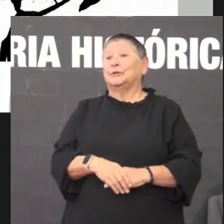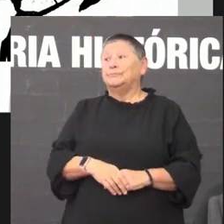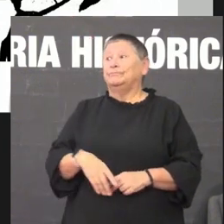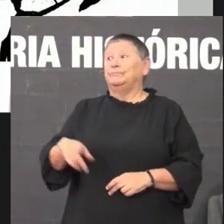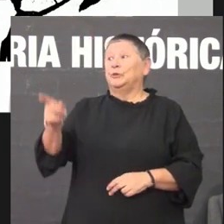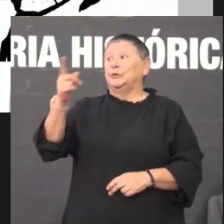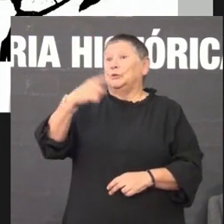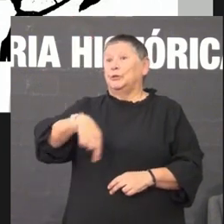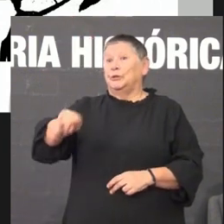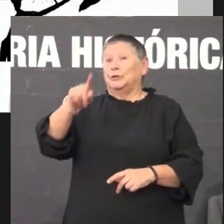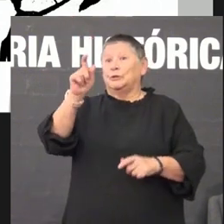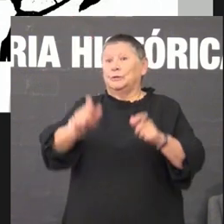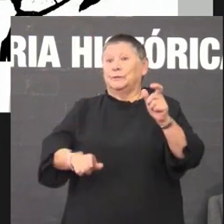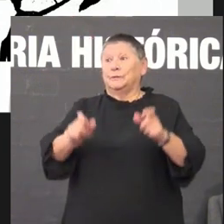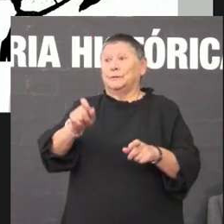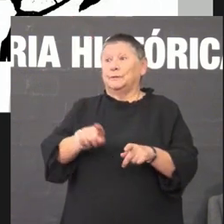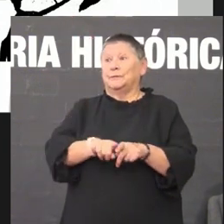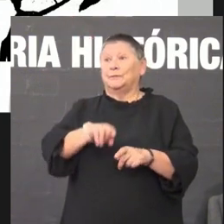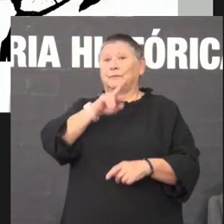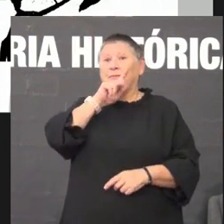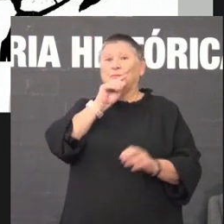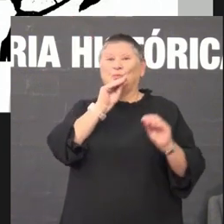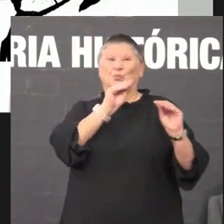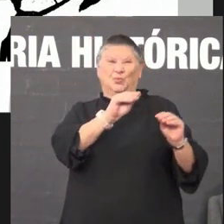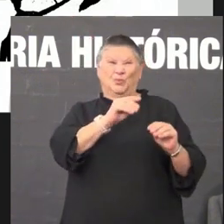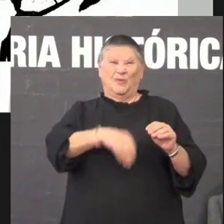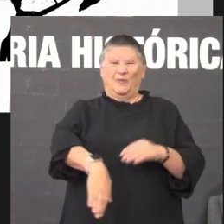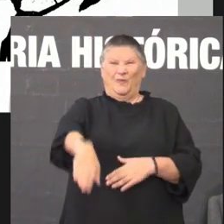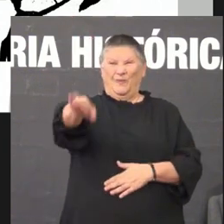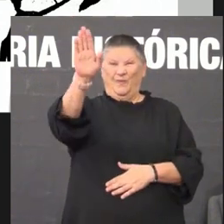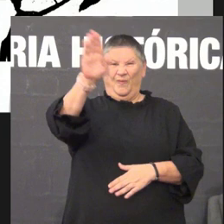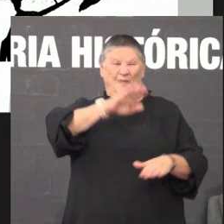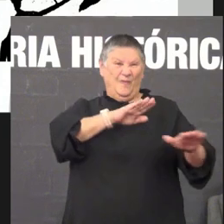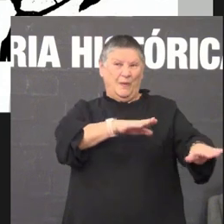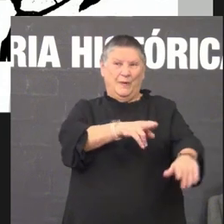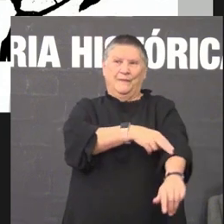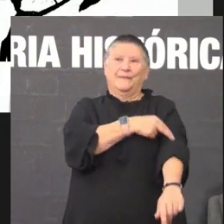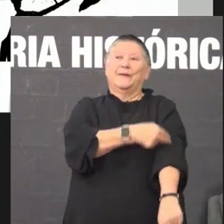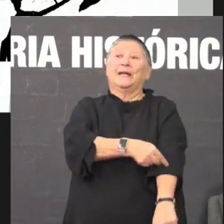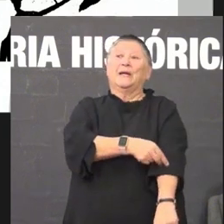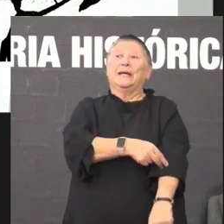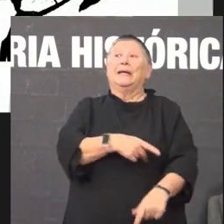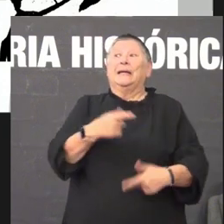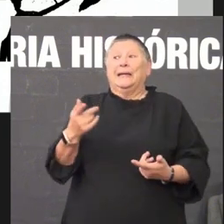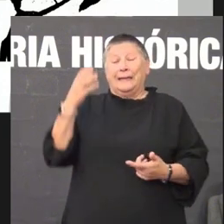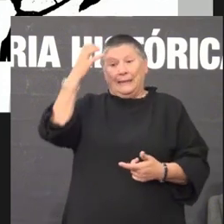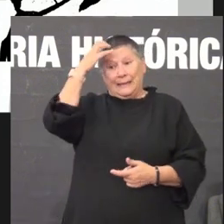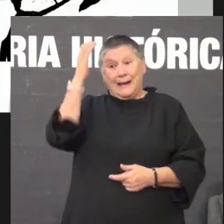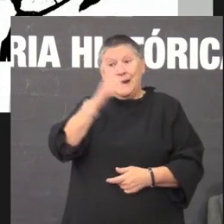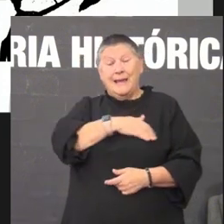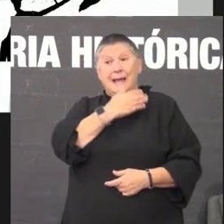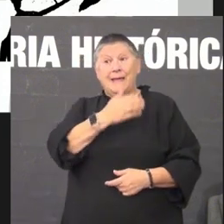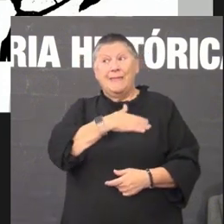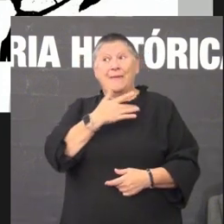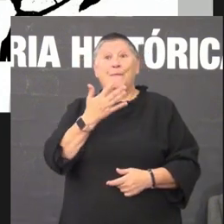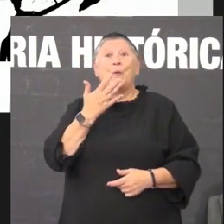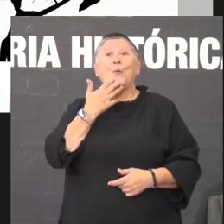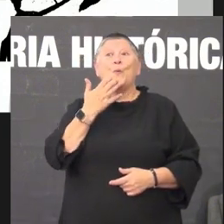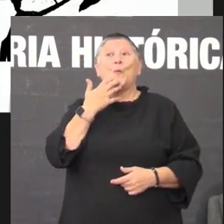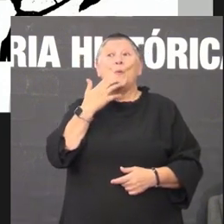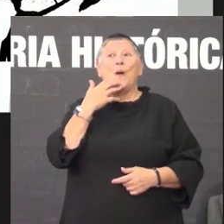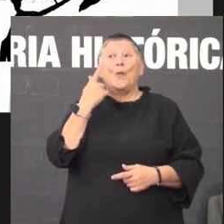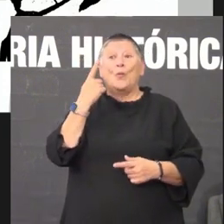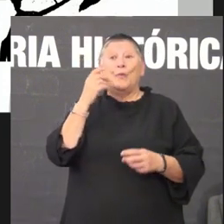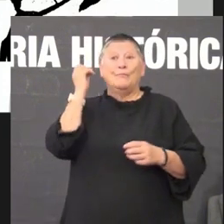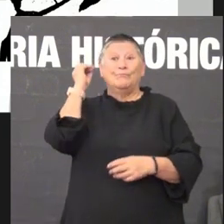as súas consignas franquistas a partir dese momento a Real Academia Galega cada vez que tiña un acto aberto